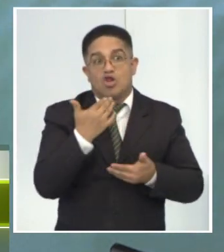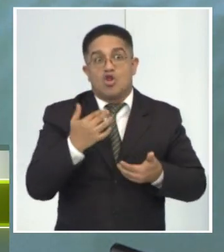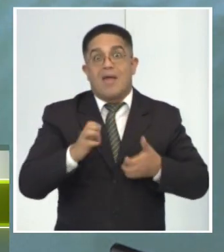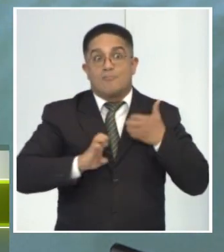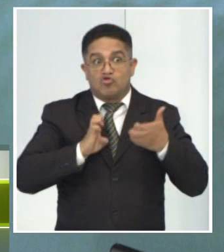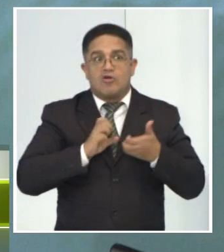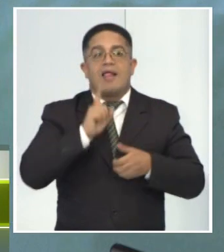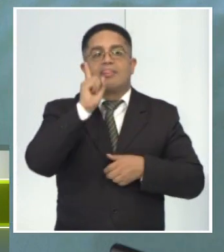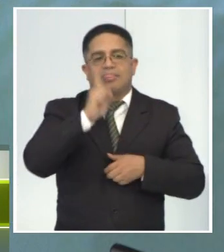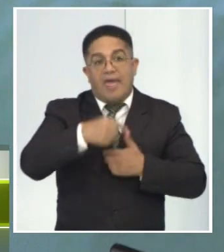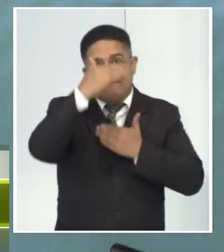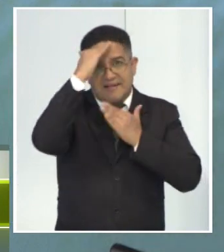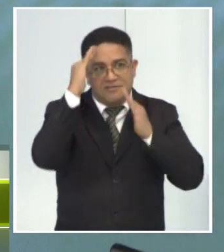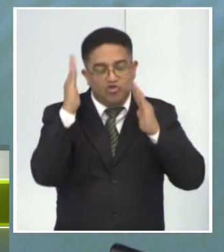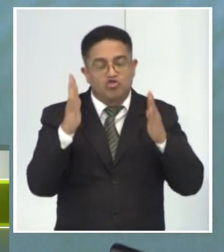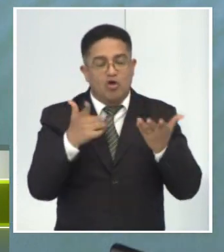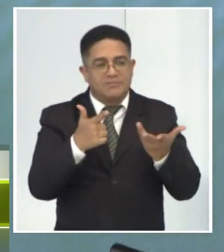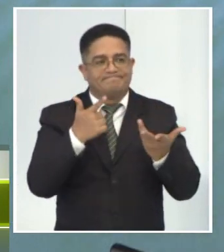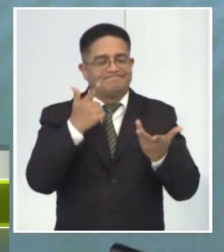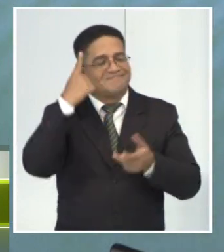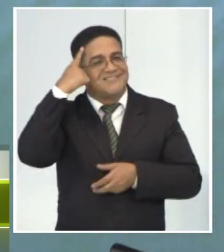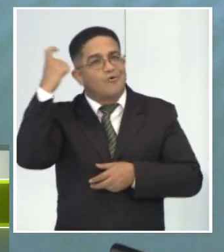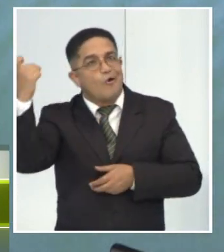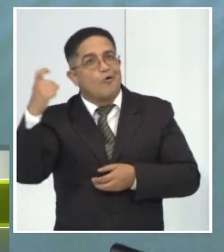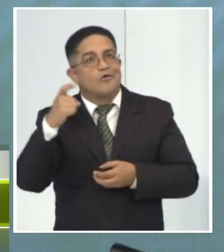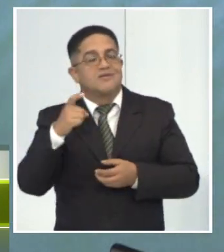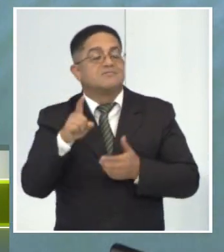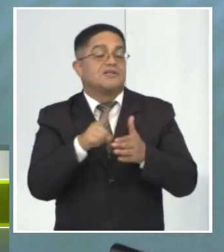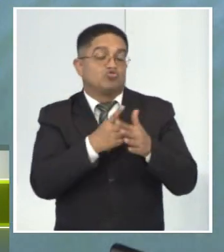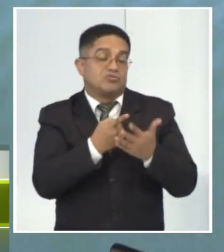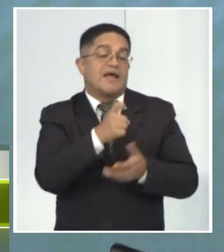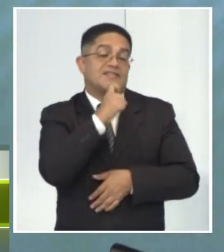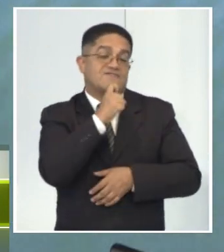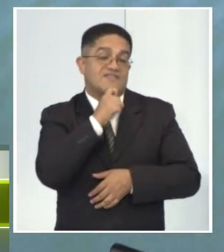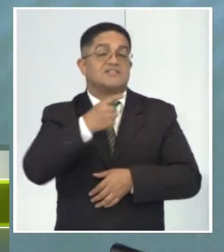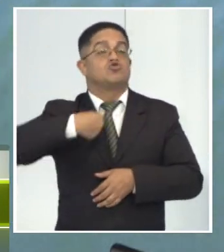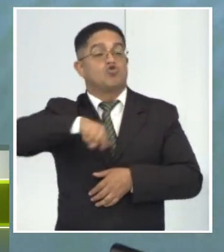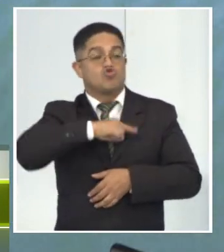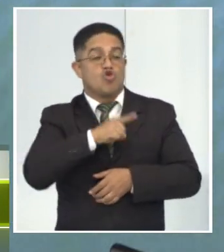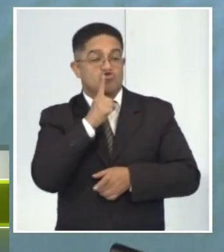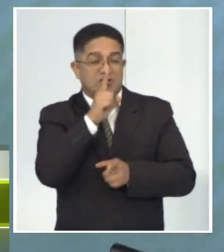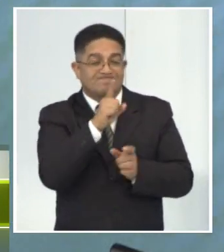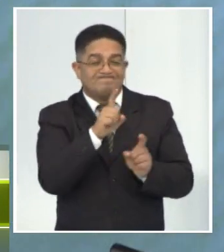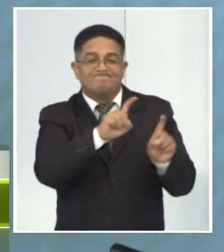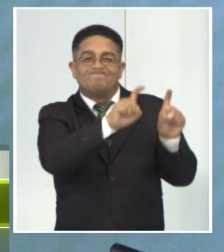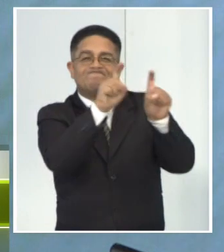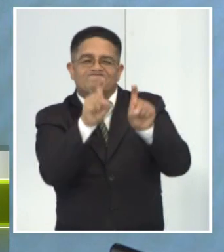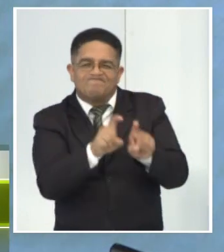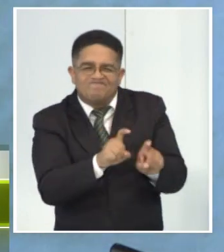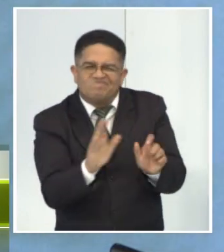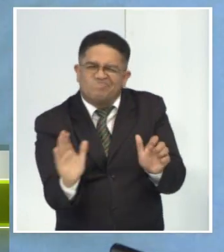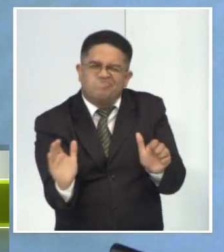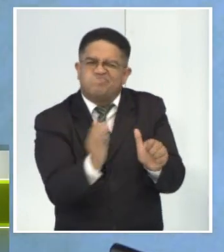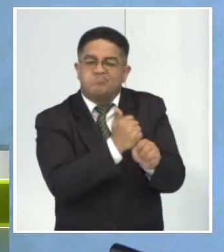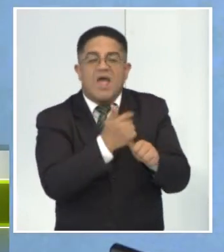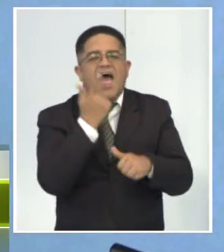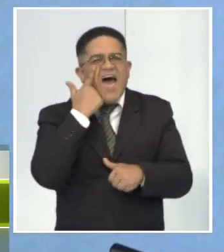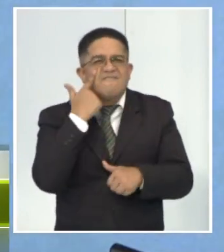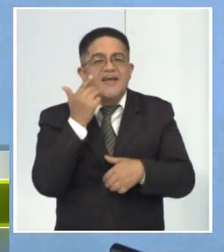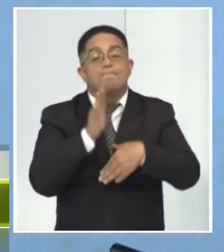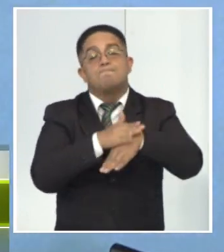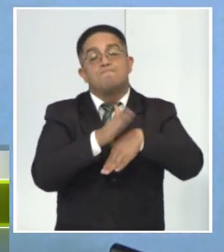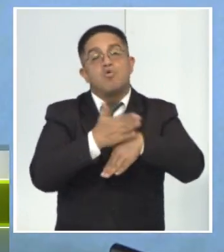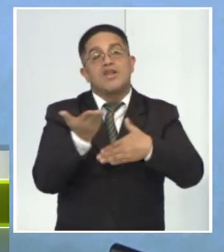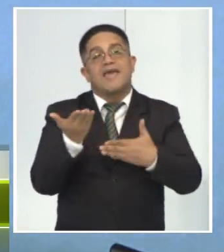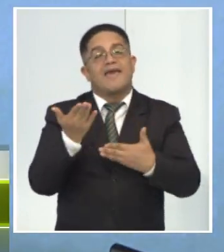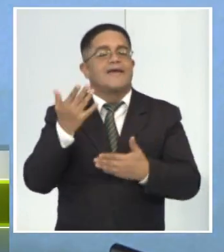tratar la parte emocional. Entonces, es un complejo en el cual nosotros tenemos que entender qué es lo que está causando este tínitus para